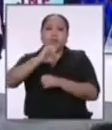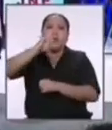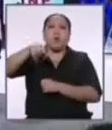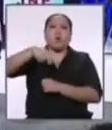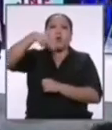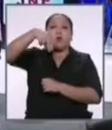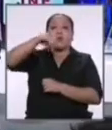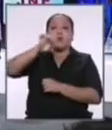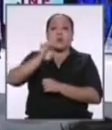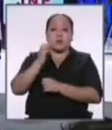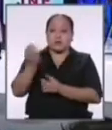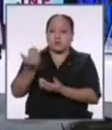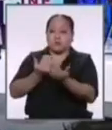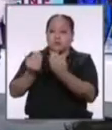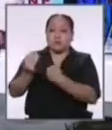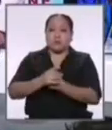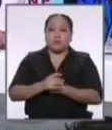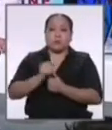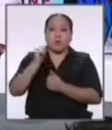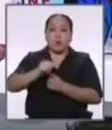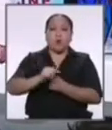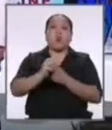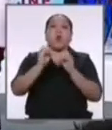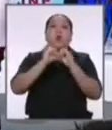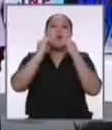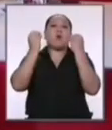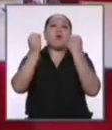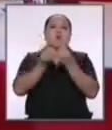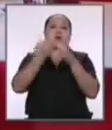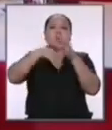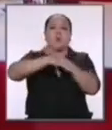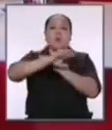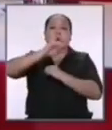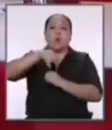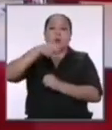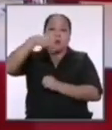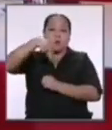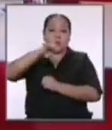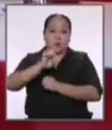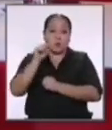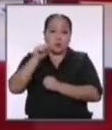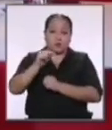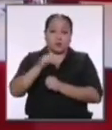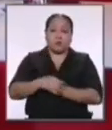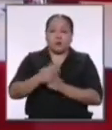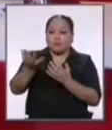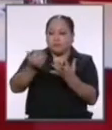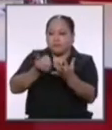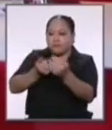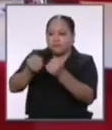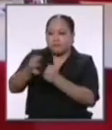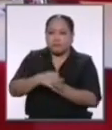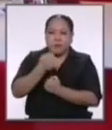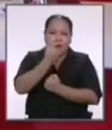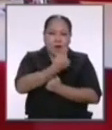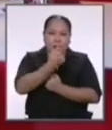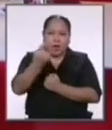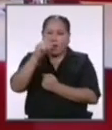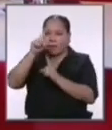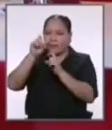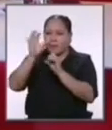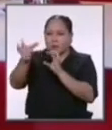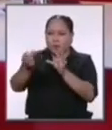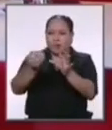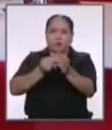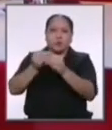Jurado Nacional de Elecciones ha habido un ente rector dentro del Jurado Nacional de Elecciones que ha tomado en cuenta cada una de ellas